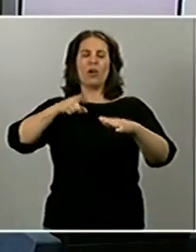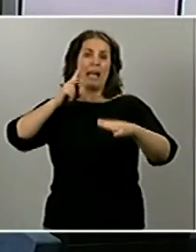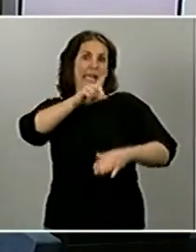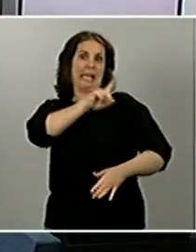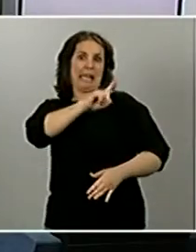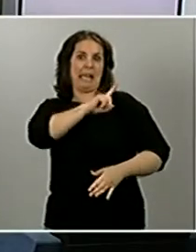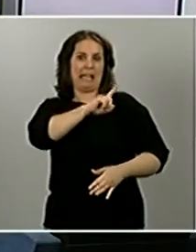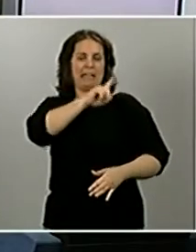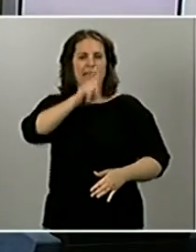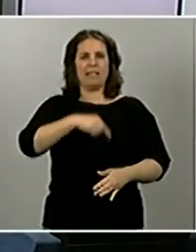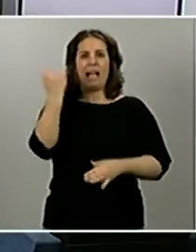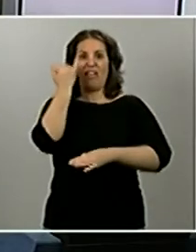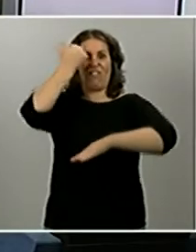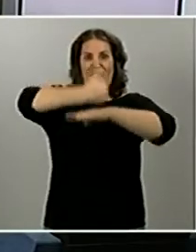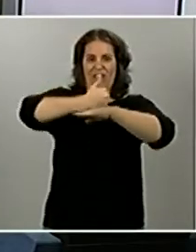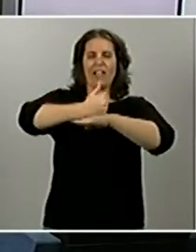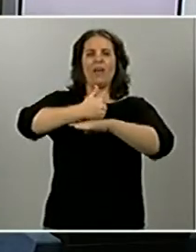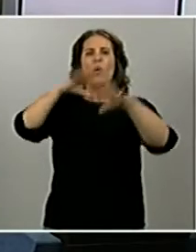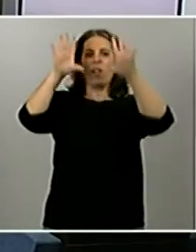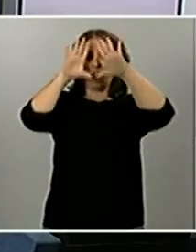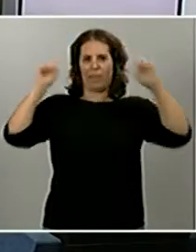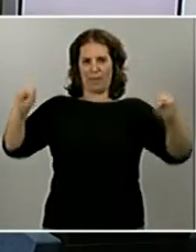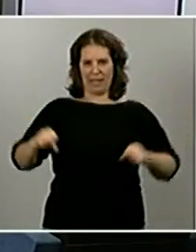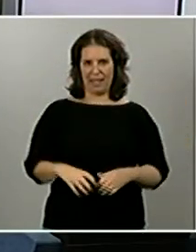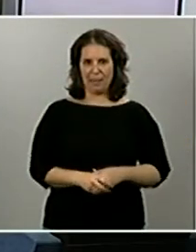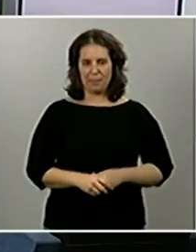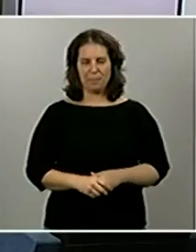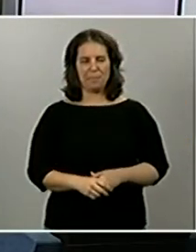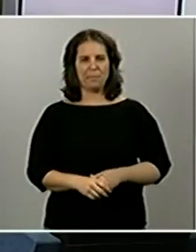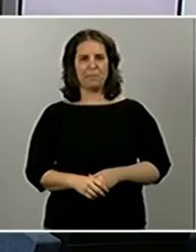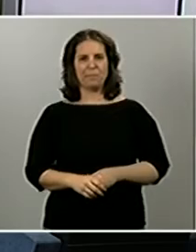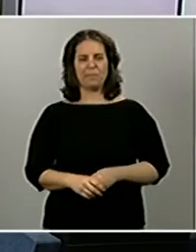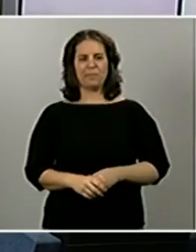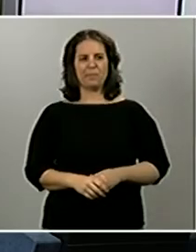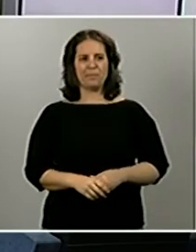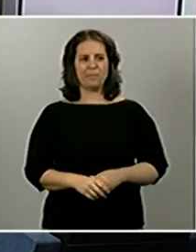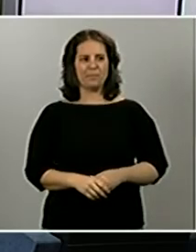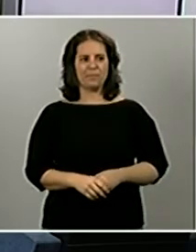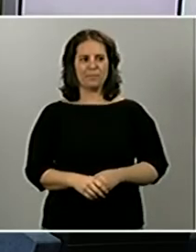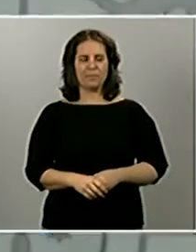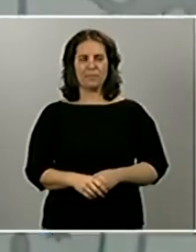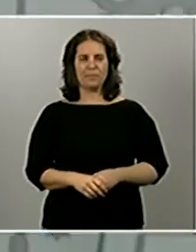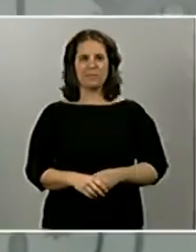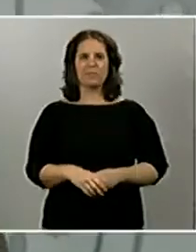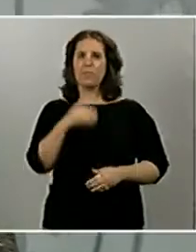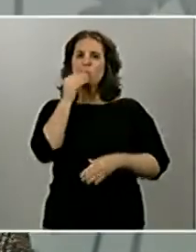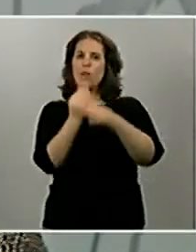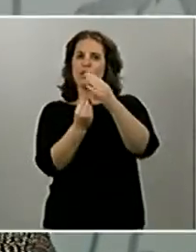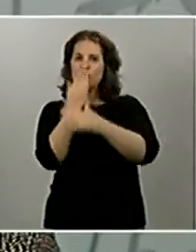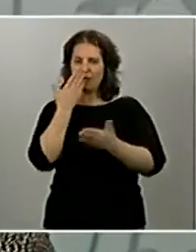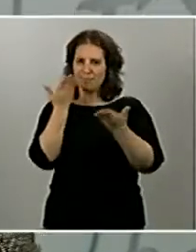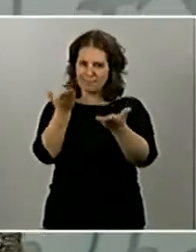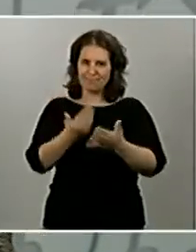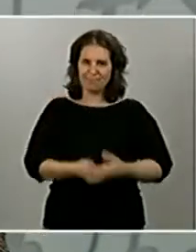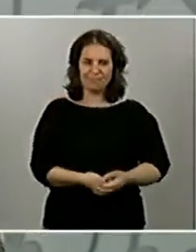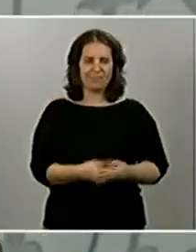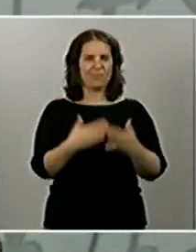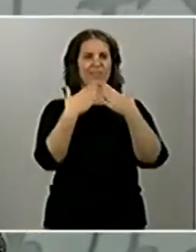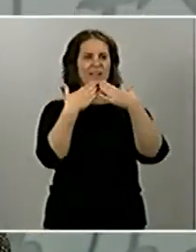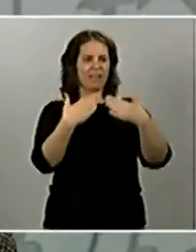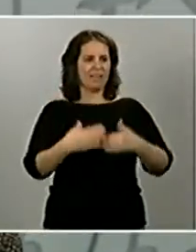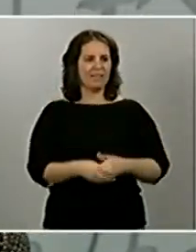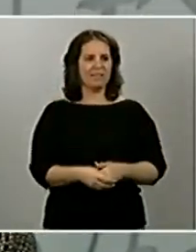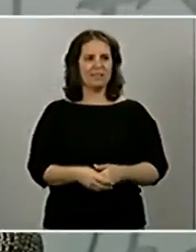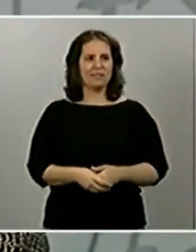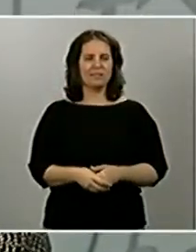empieza ahora esa rueda de prensa para analizar los datos que hemos conocido. Les escuchamos en directo. Bueno, pues muy buenos